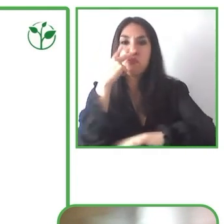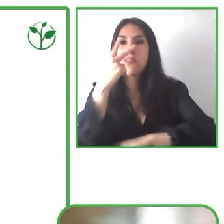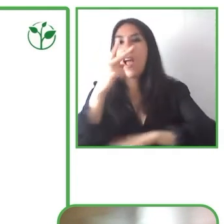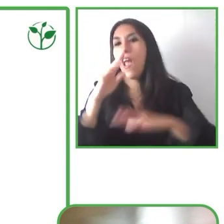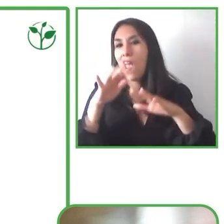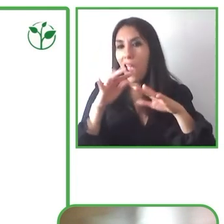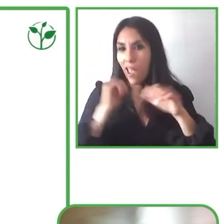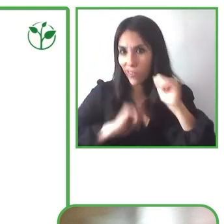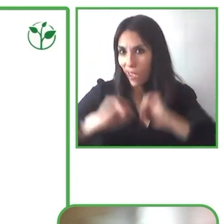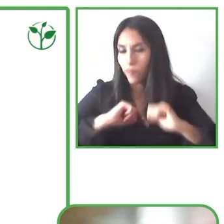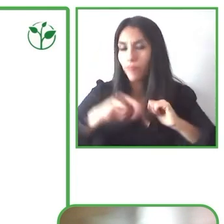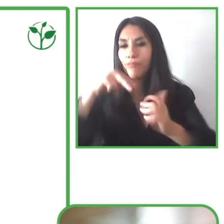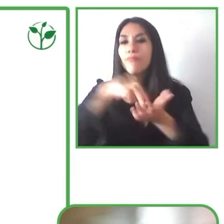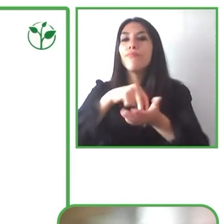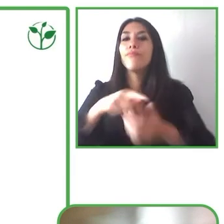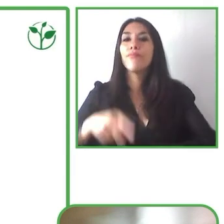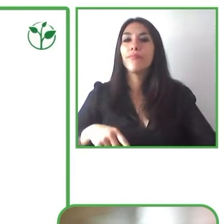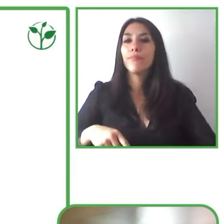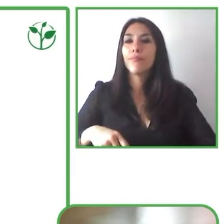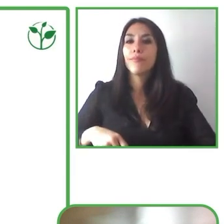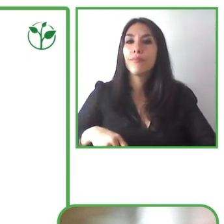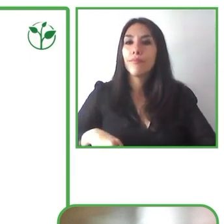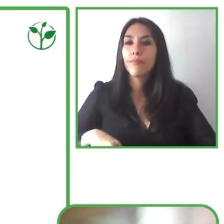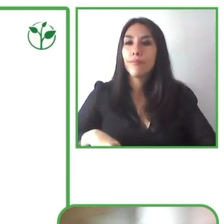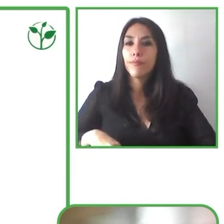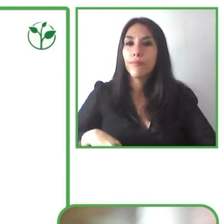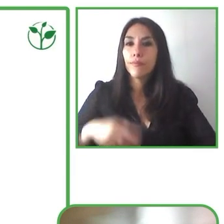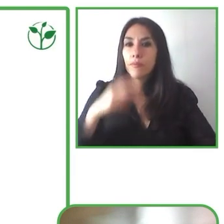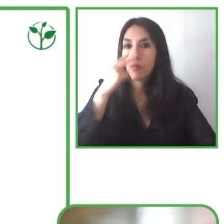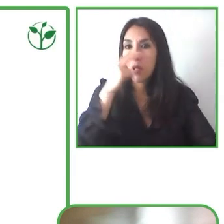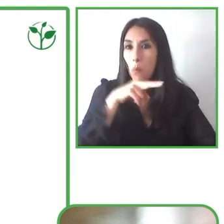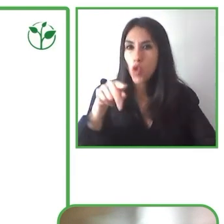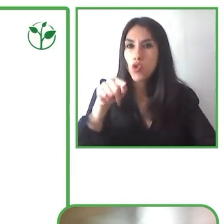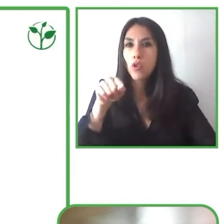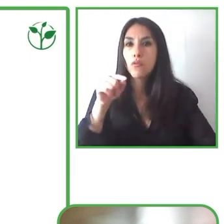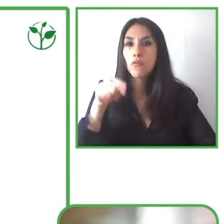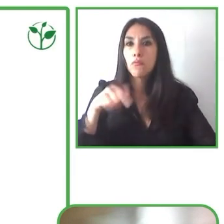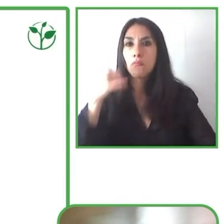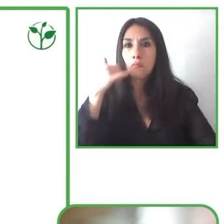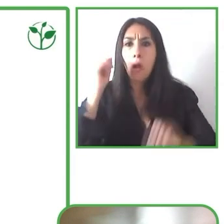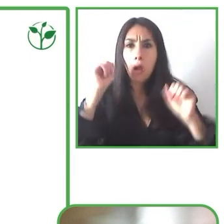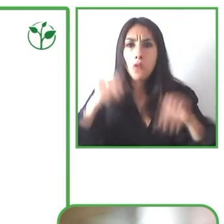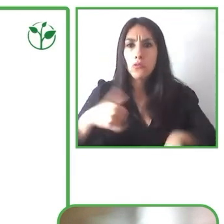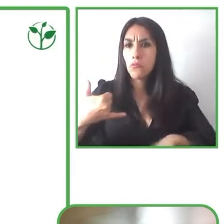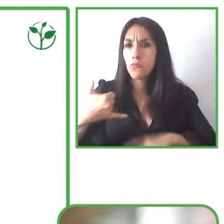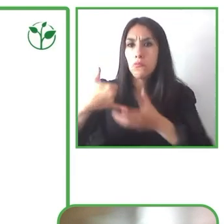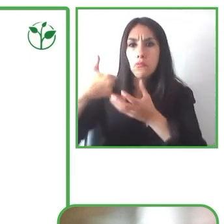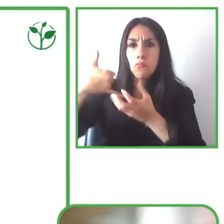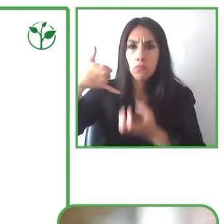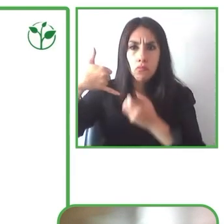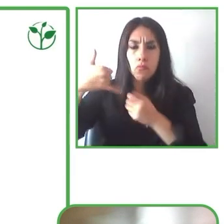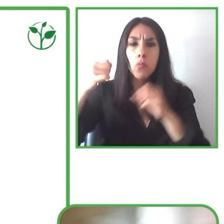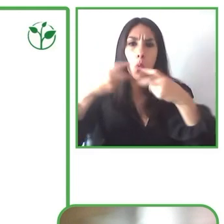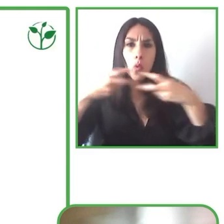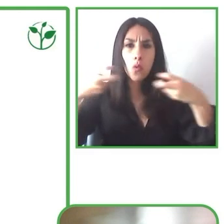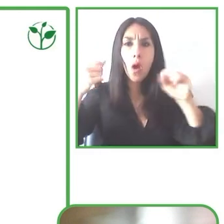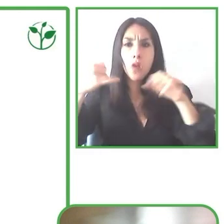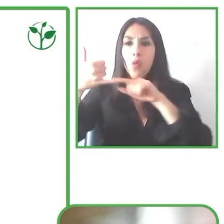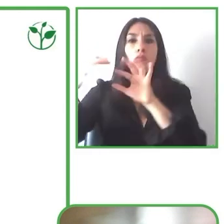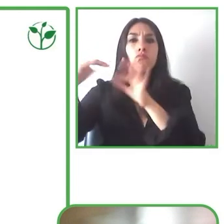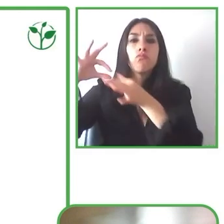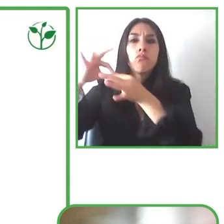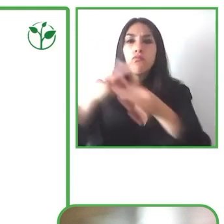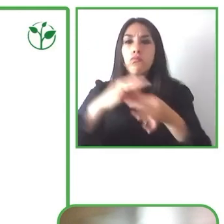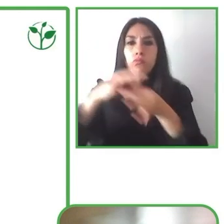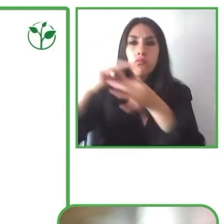discapacidad visual que se descarguen en la audiodescripción de la película en sus propios dispositivos móviles. Y esta